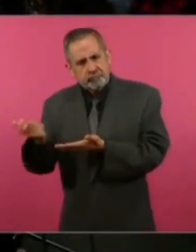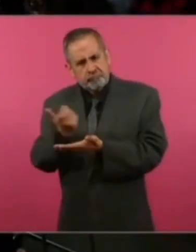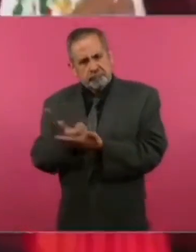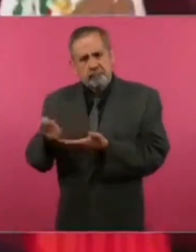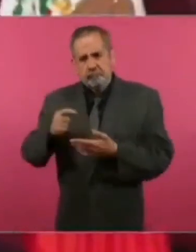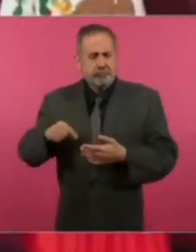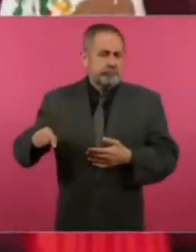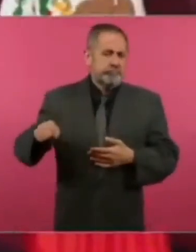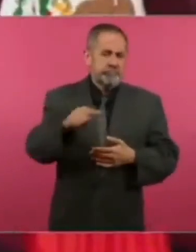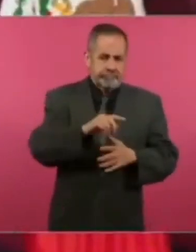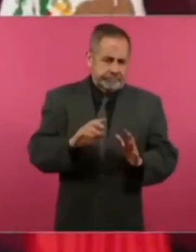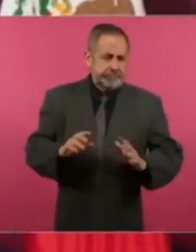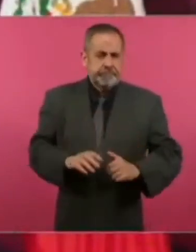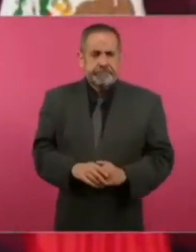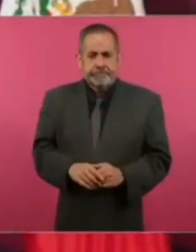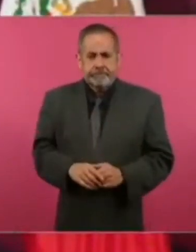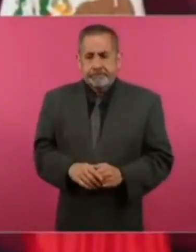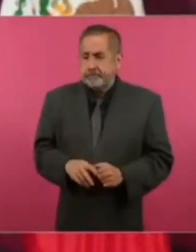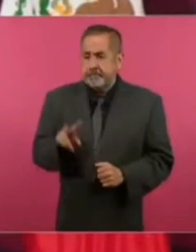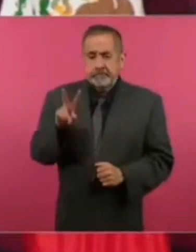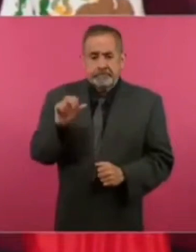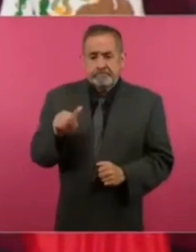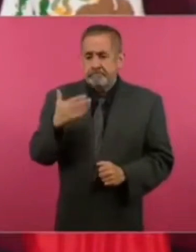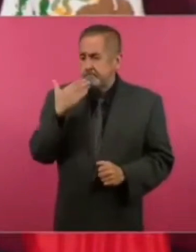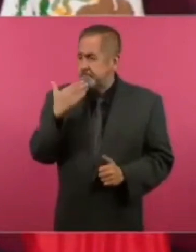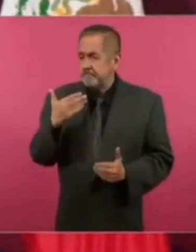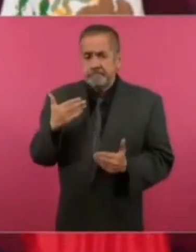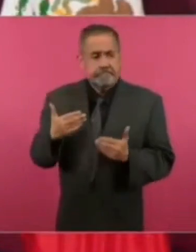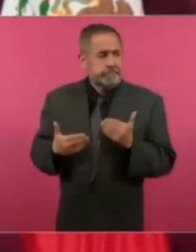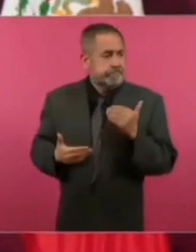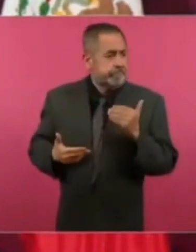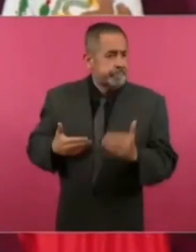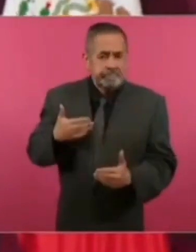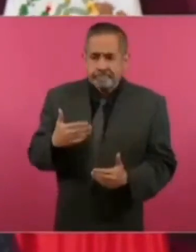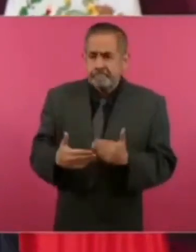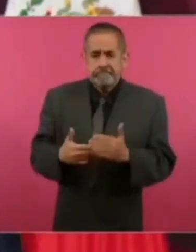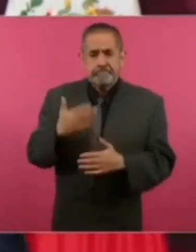O sea, vamos bien y lo que más